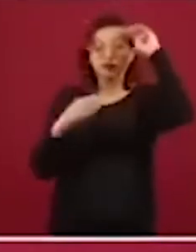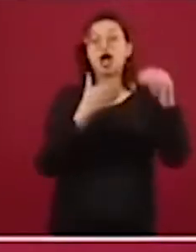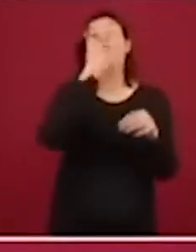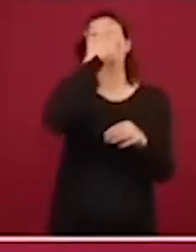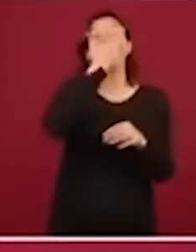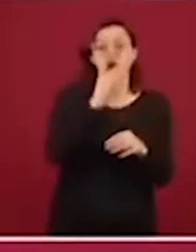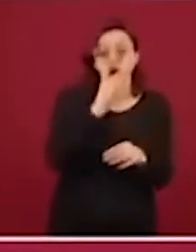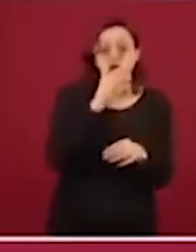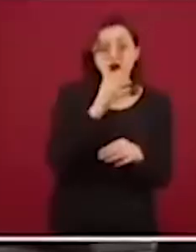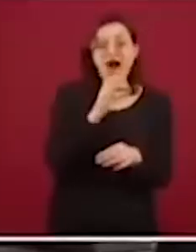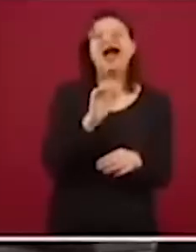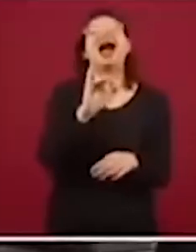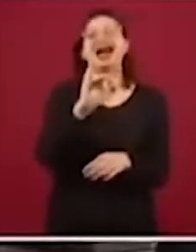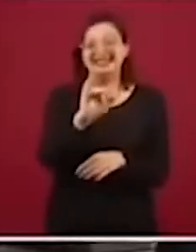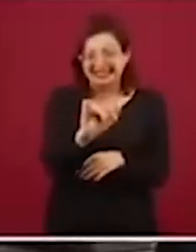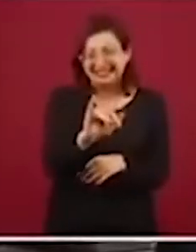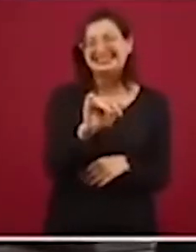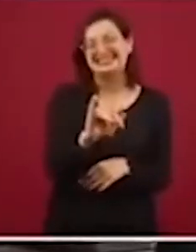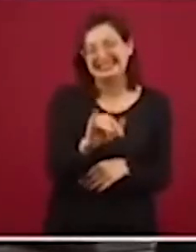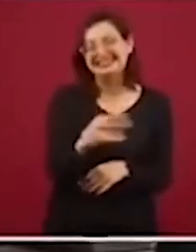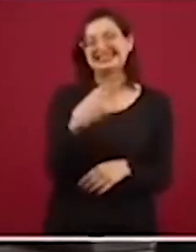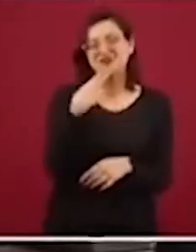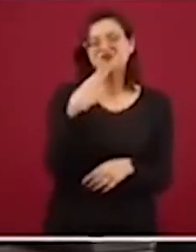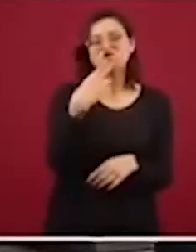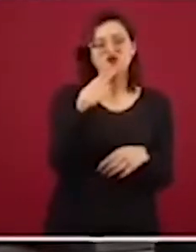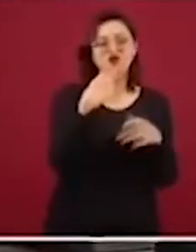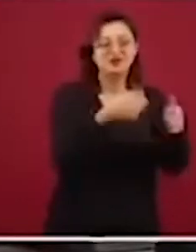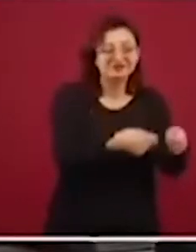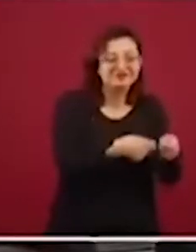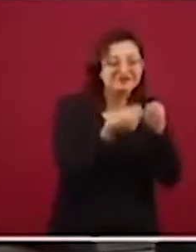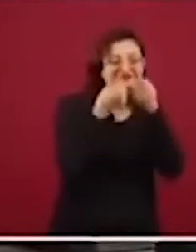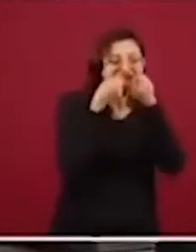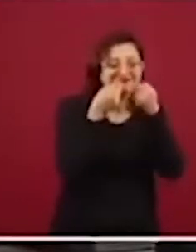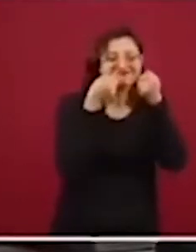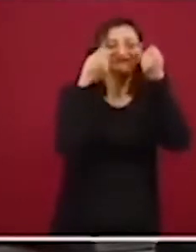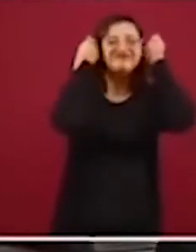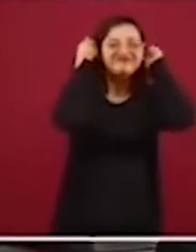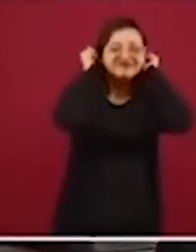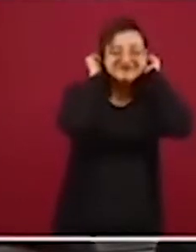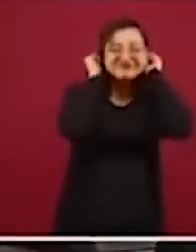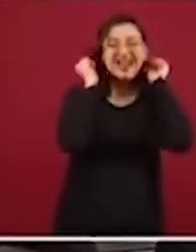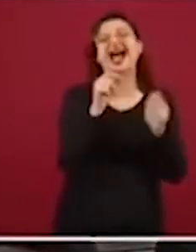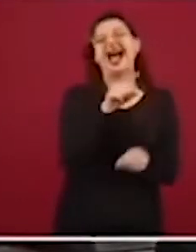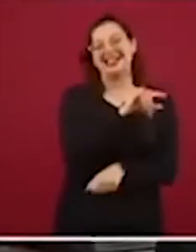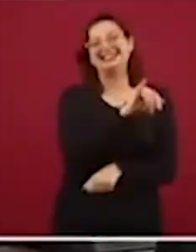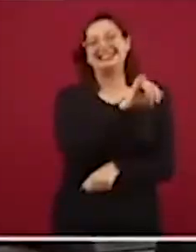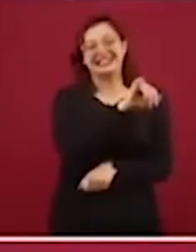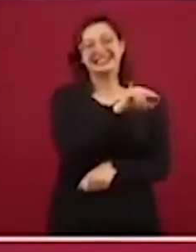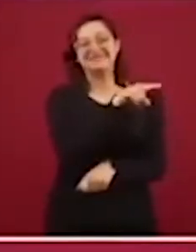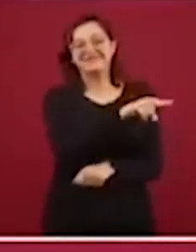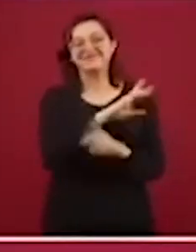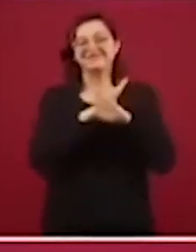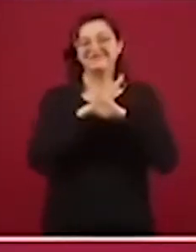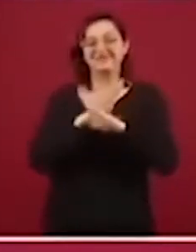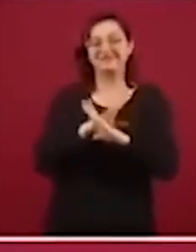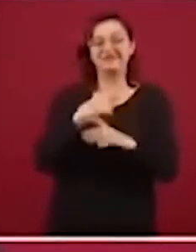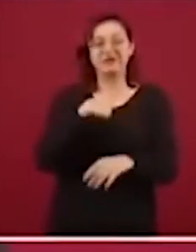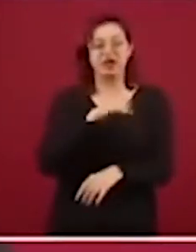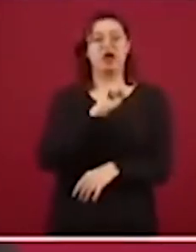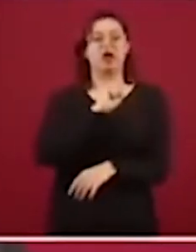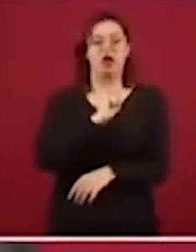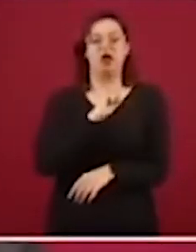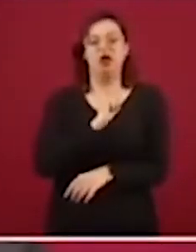ayuda a los demás, ayuda a la familia, si se pone uno de esos cubrebocas, porque entonces cuando le venga el acceso del